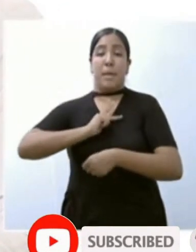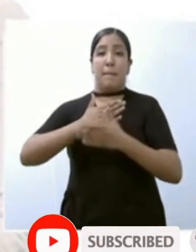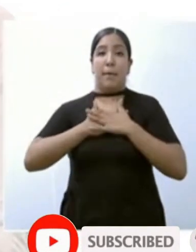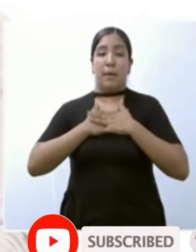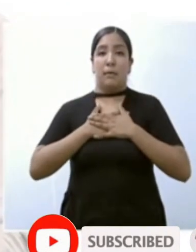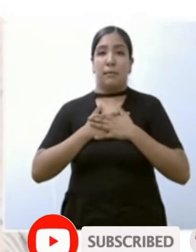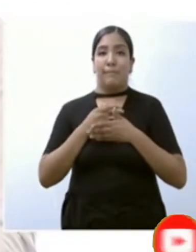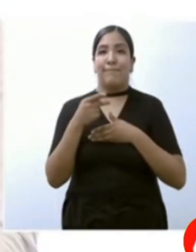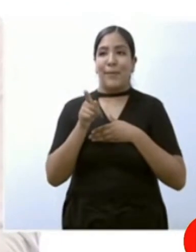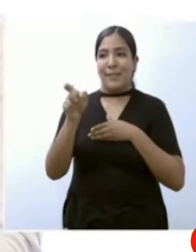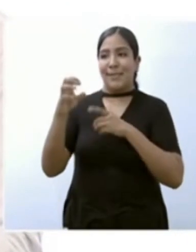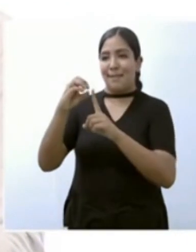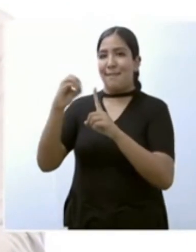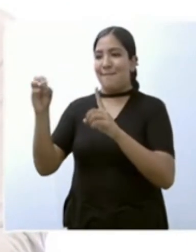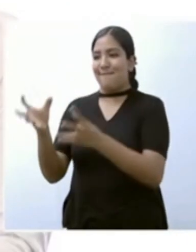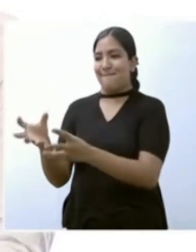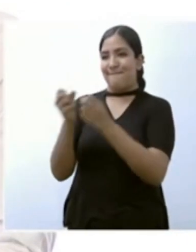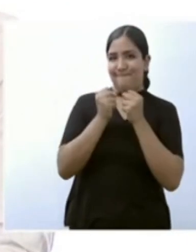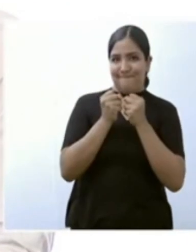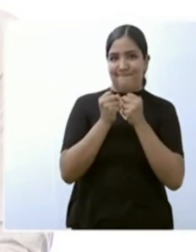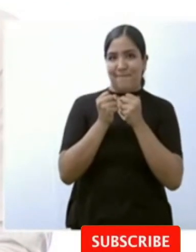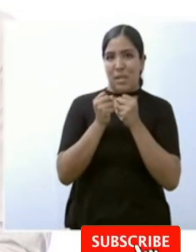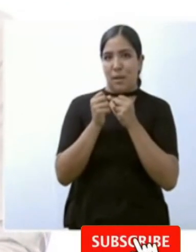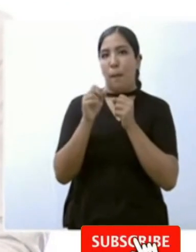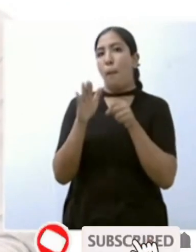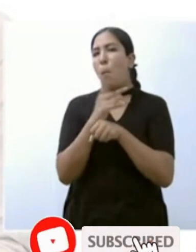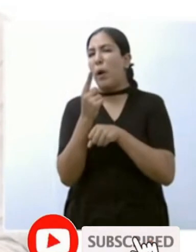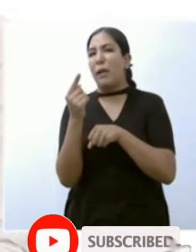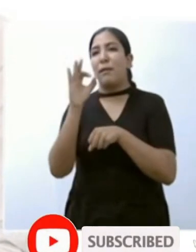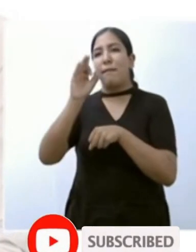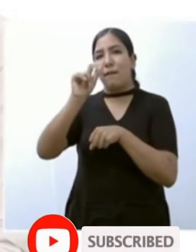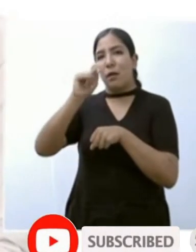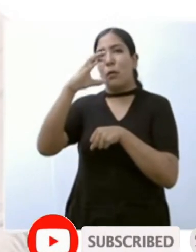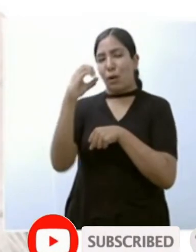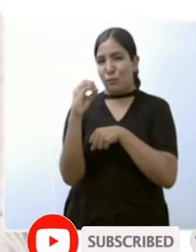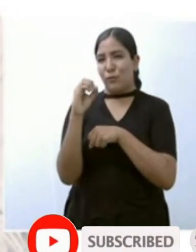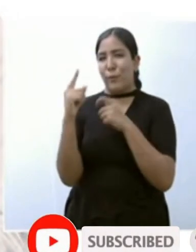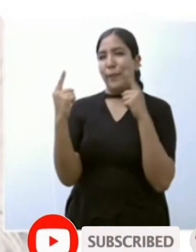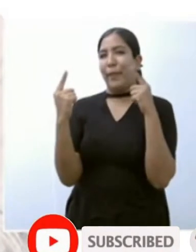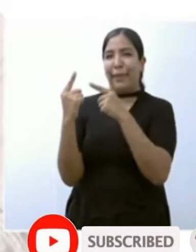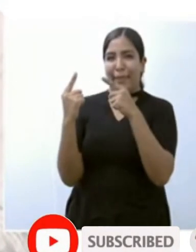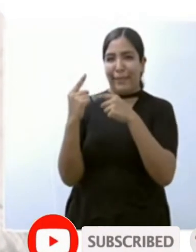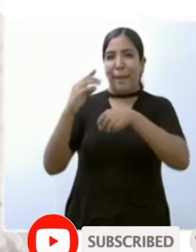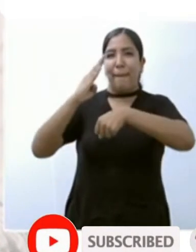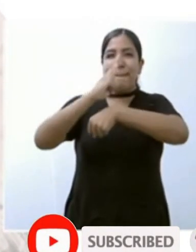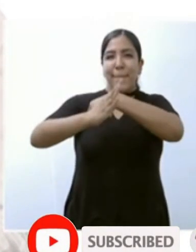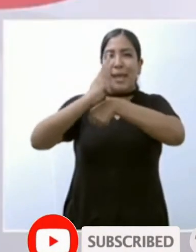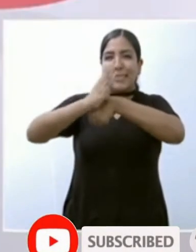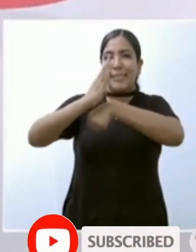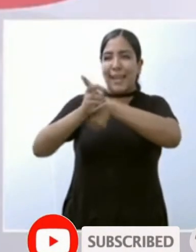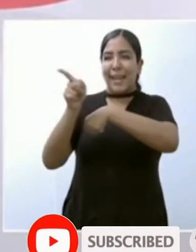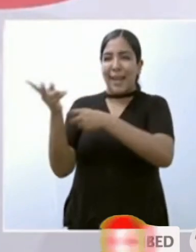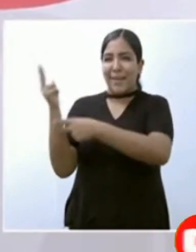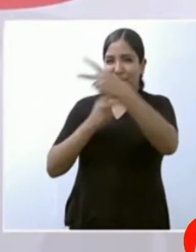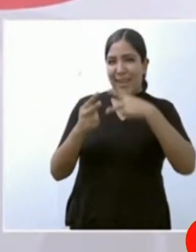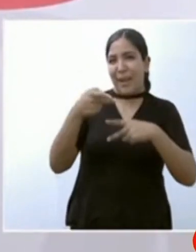tomamos la palabra porque Fausto es de Brasil pero ya lo consideramos